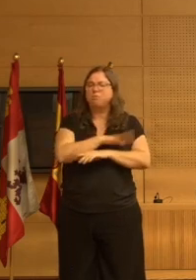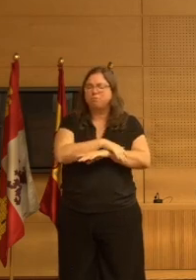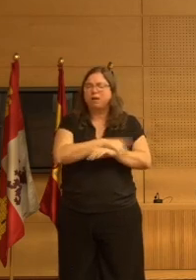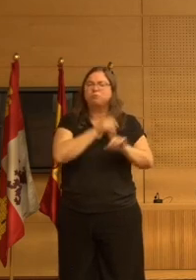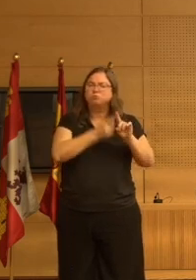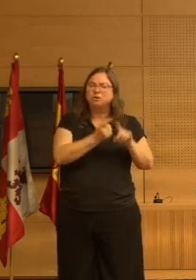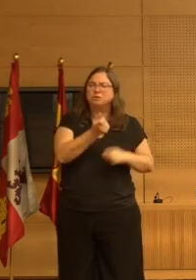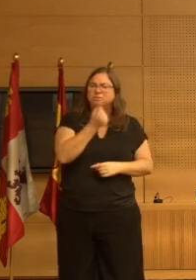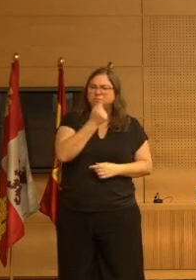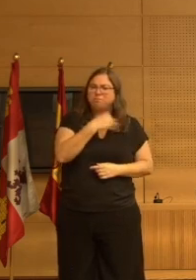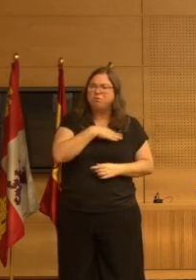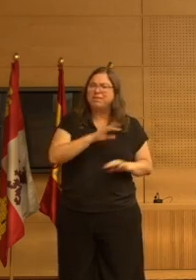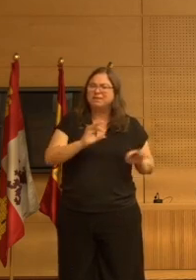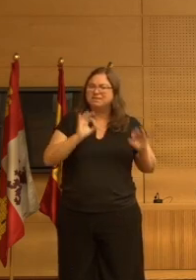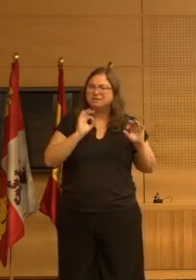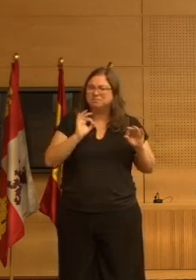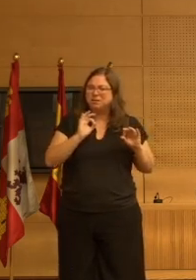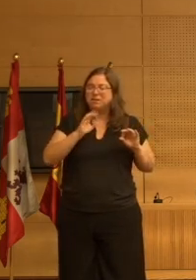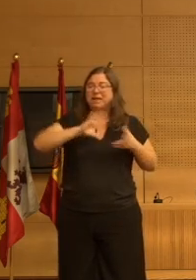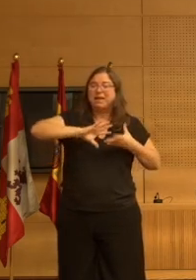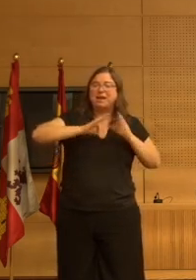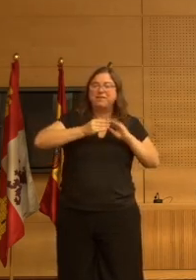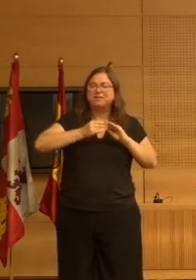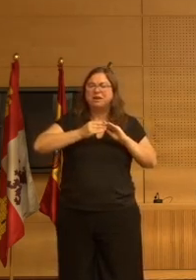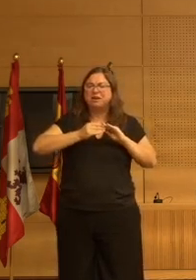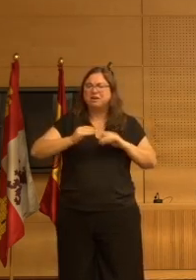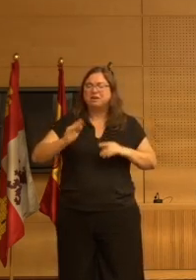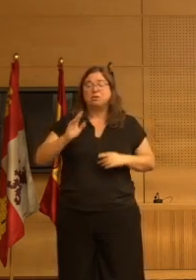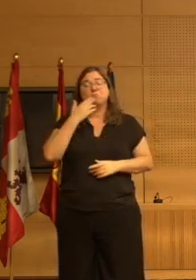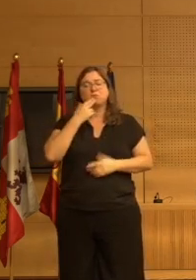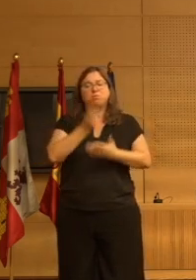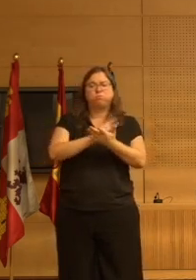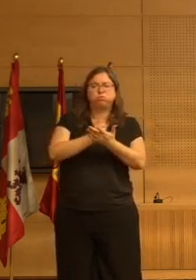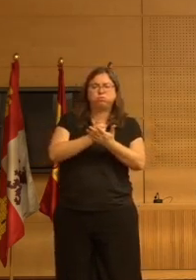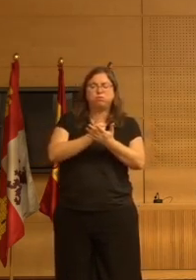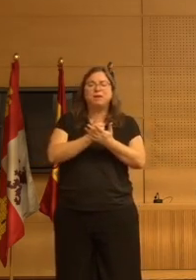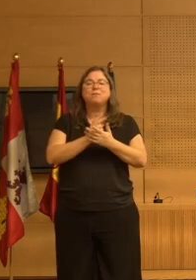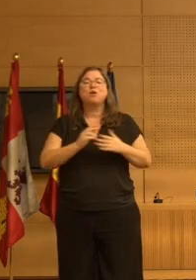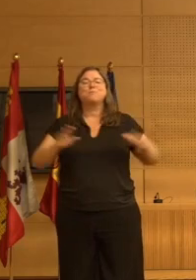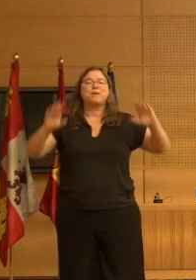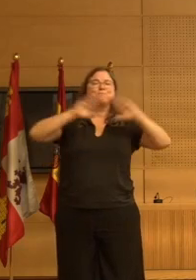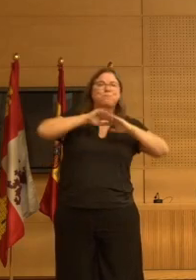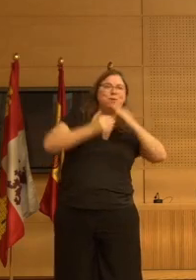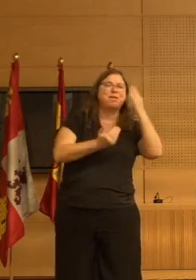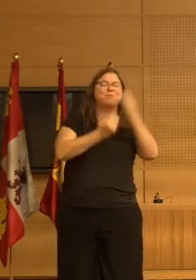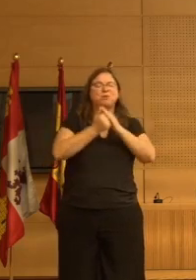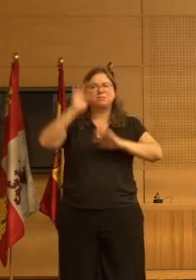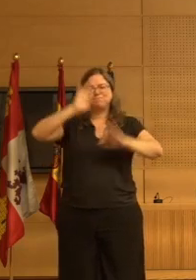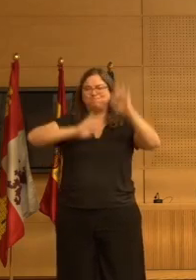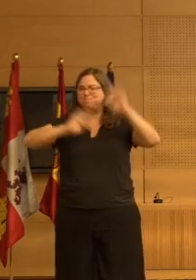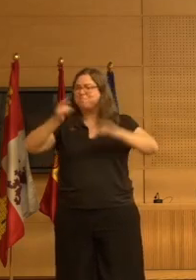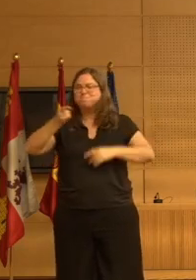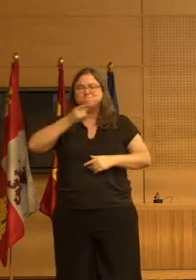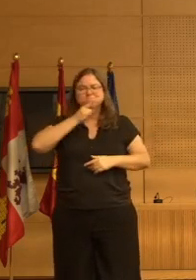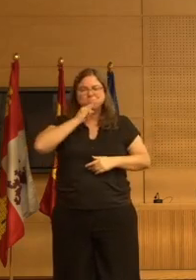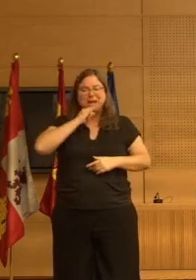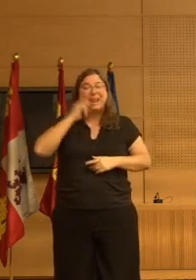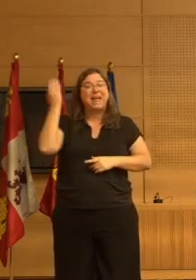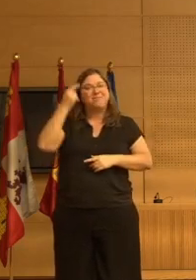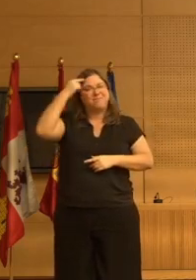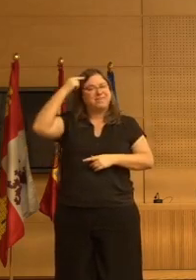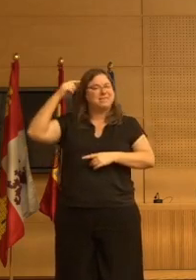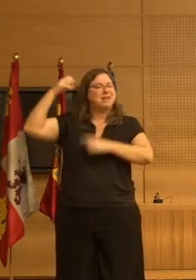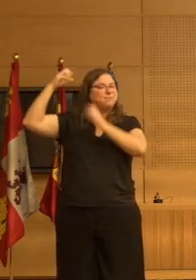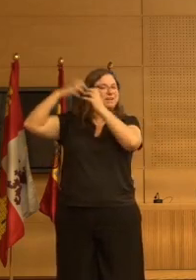fármacos de manera específica la alteración del sueño realmente hay una alteración de los ritmos circadiarios que afecta a todos los neurotransmisores con lo cual